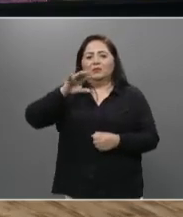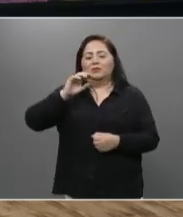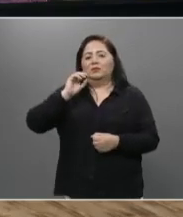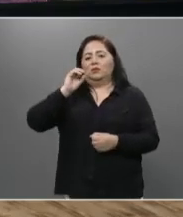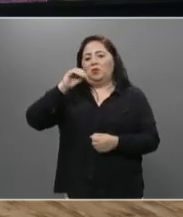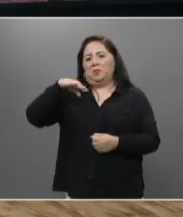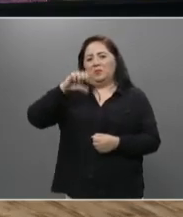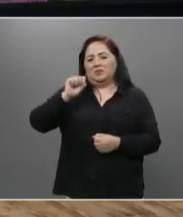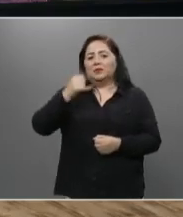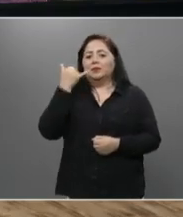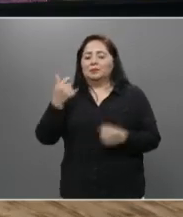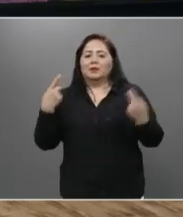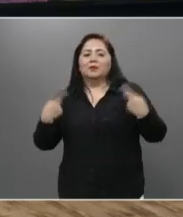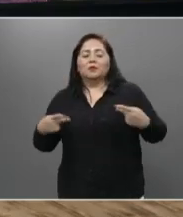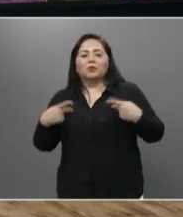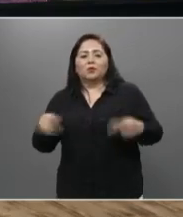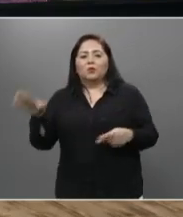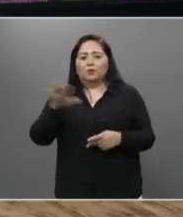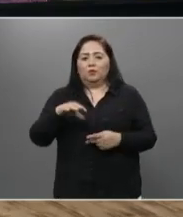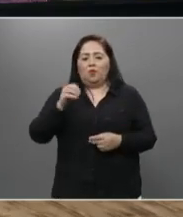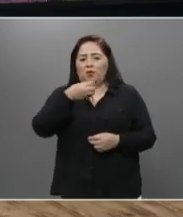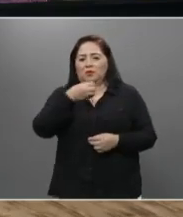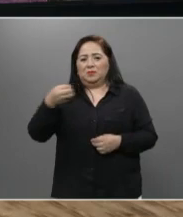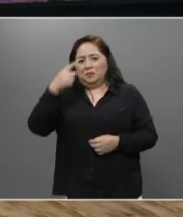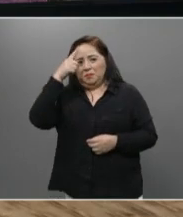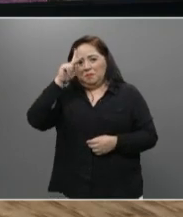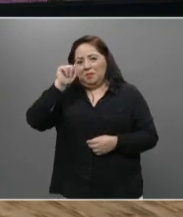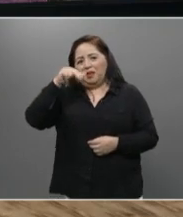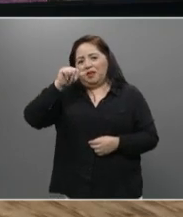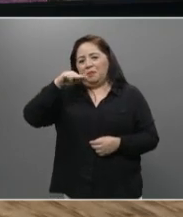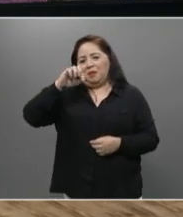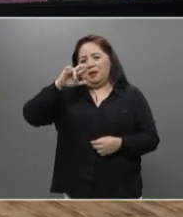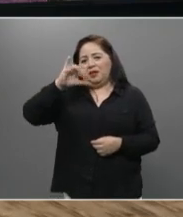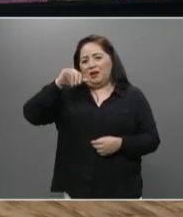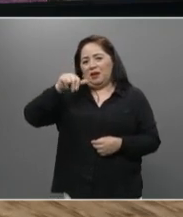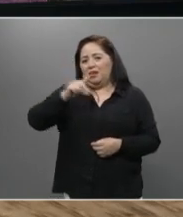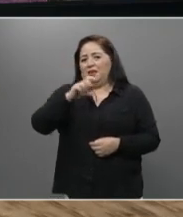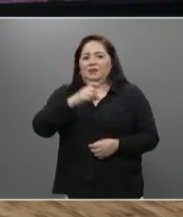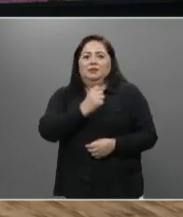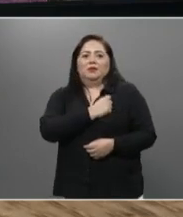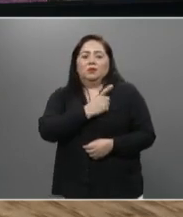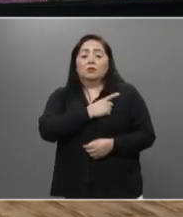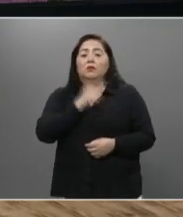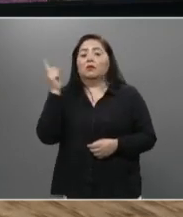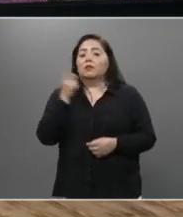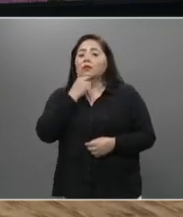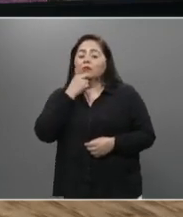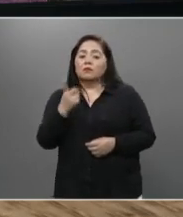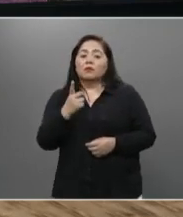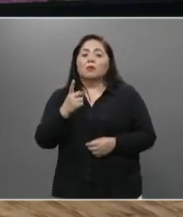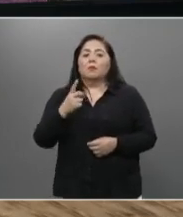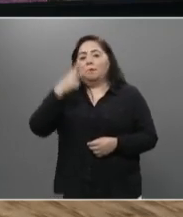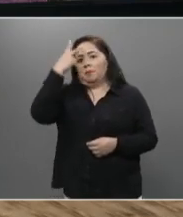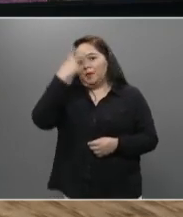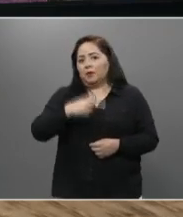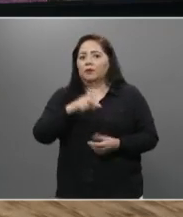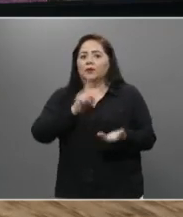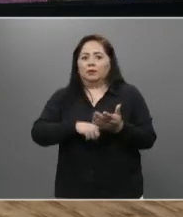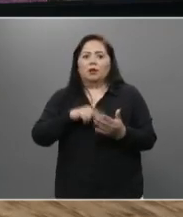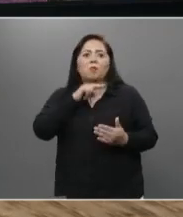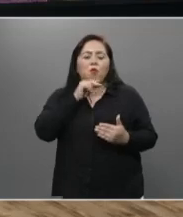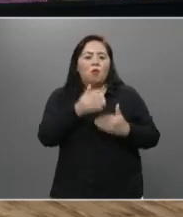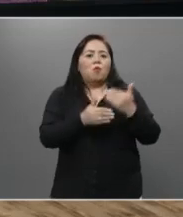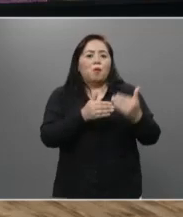OMS y a la gente de la OPS. Organización Panamericana de la Salud. Así es, donde decían, bueno, México lleva algunas